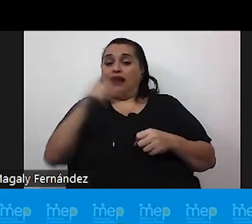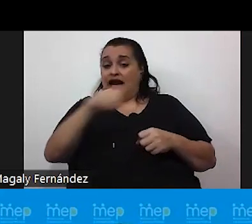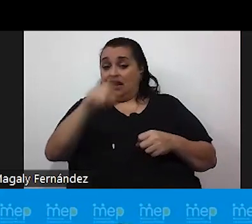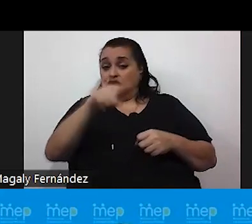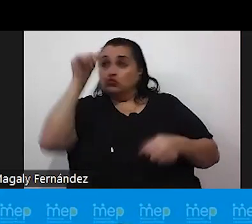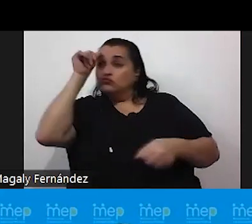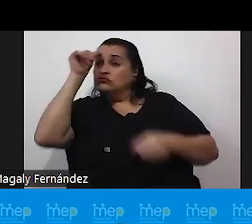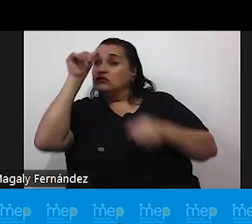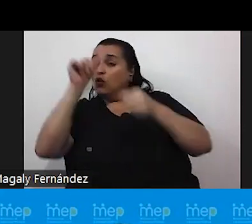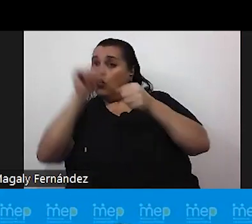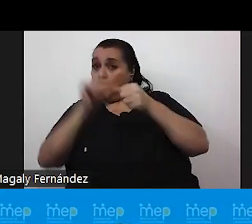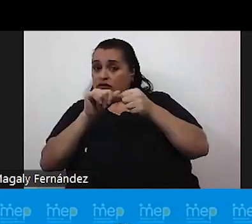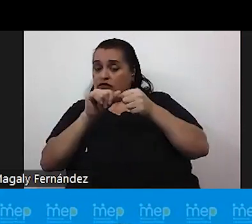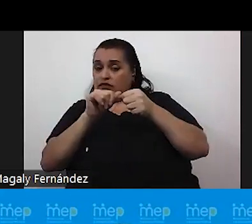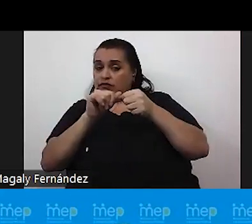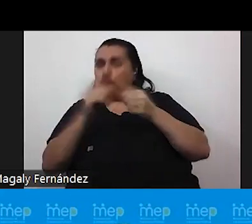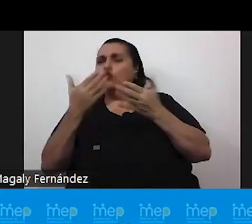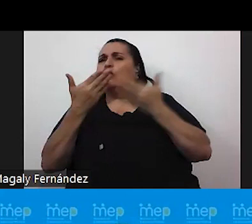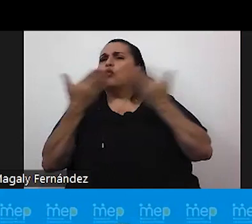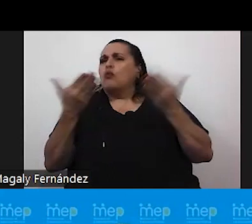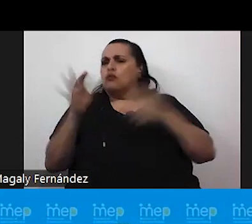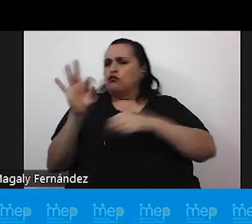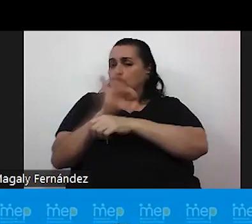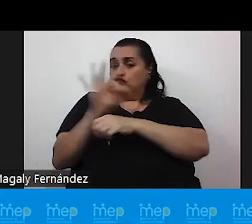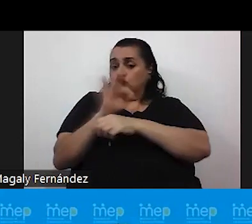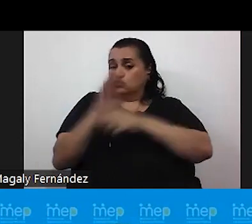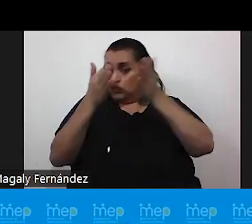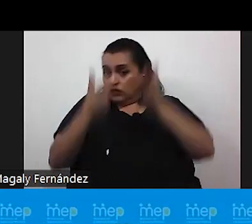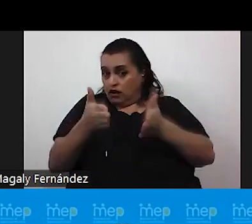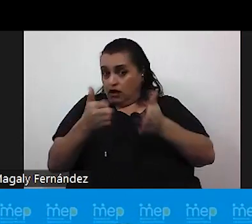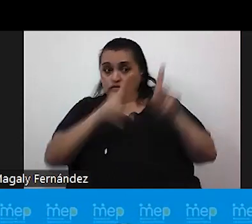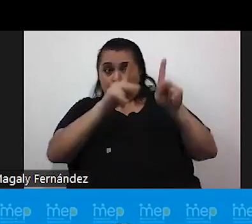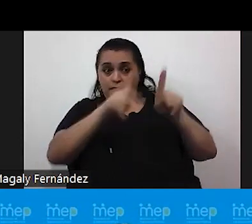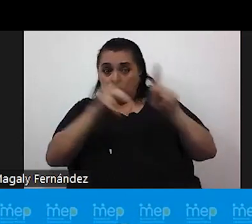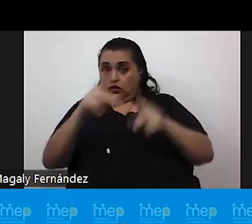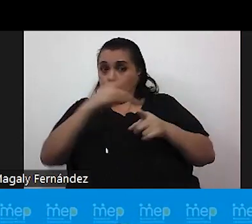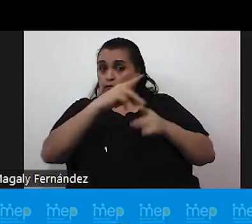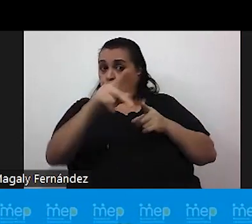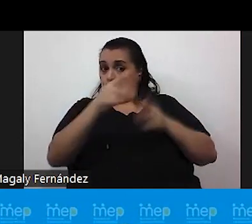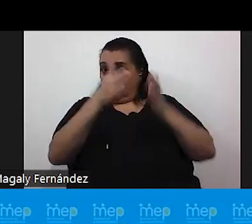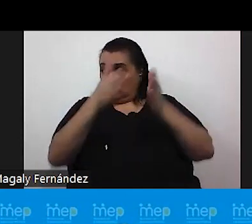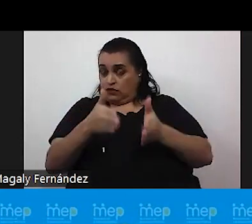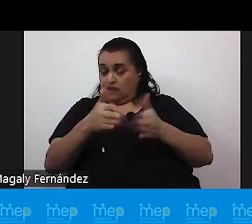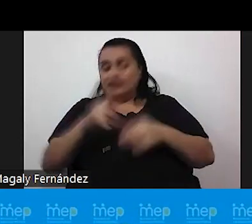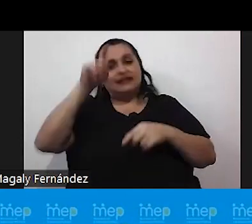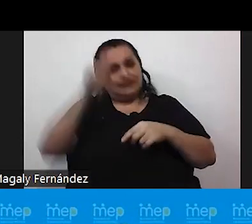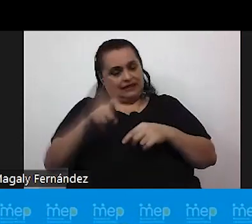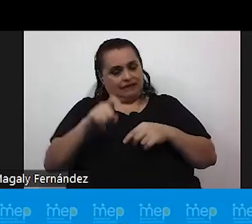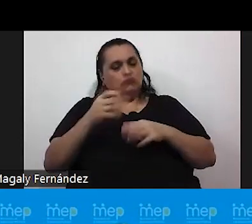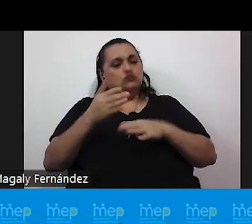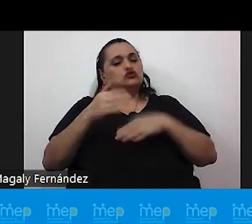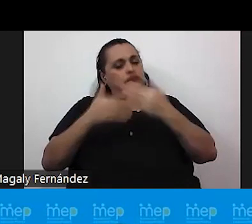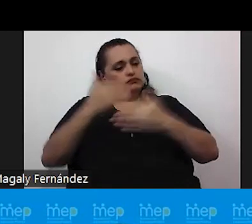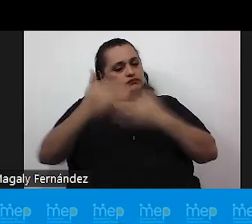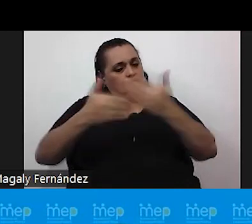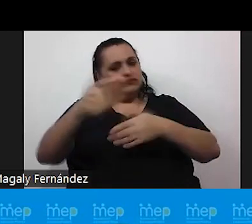que más allá de eso como funcionarios como personal profesional debemos de llevar a cabo estas